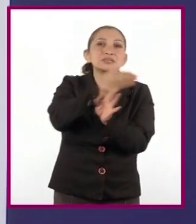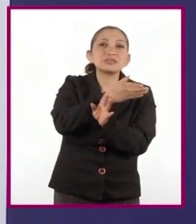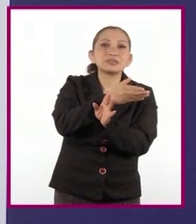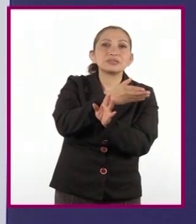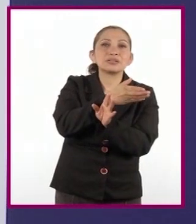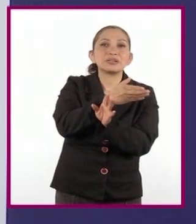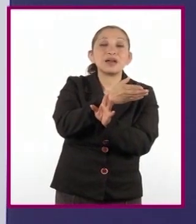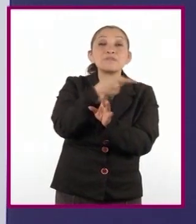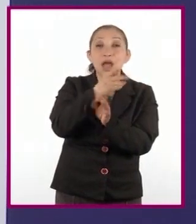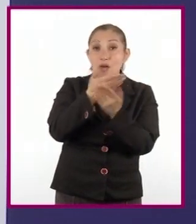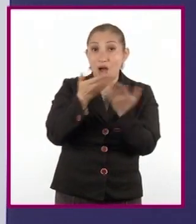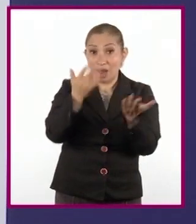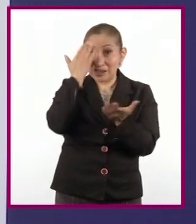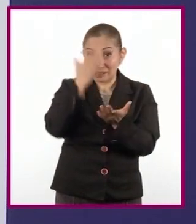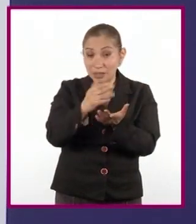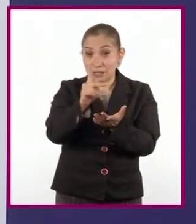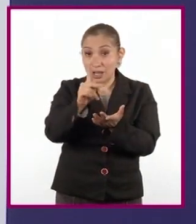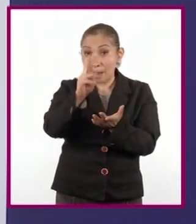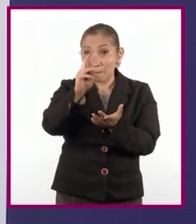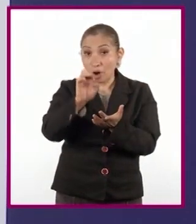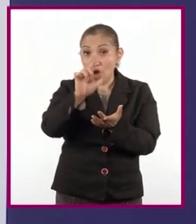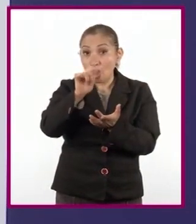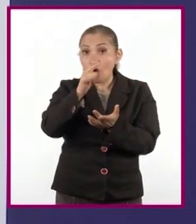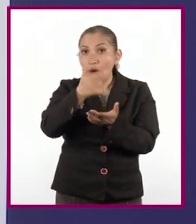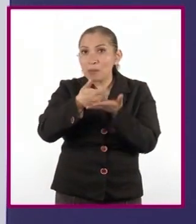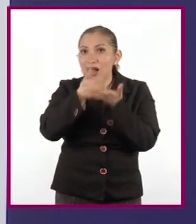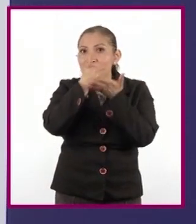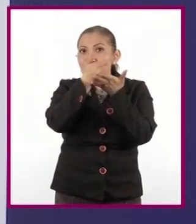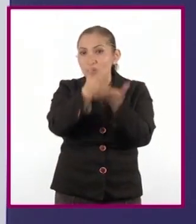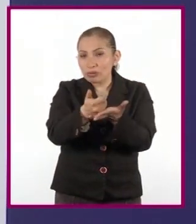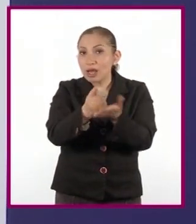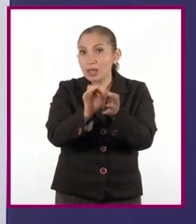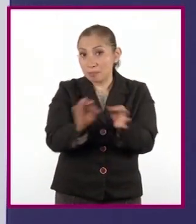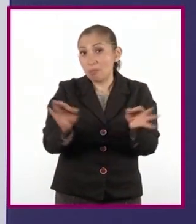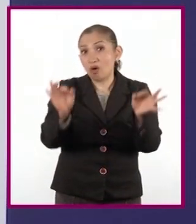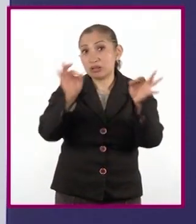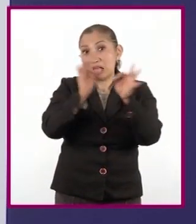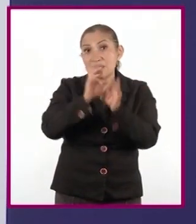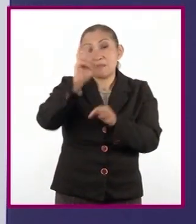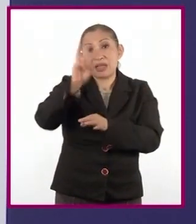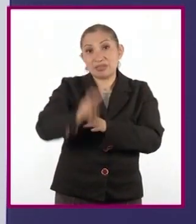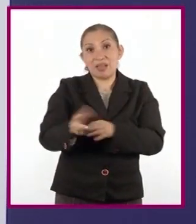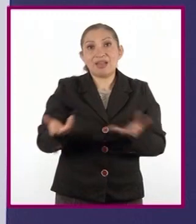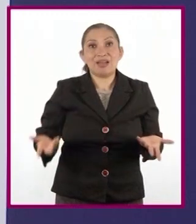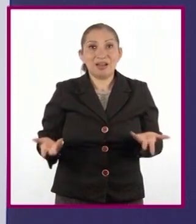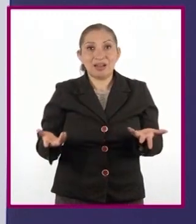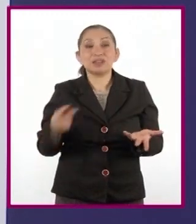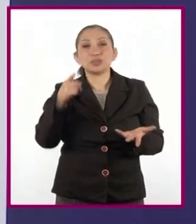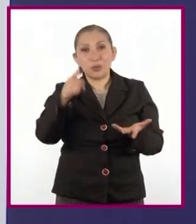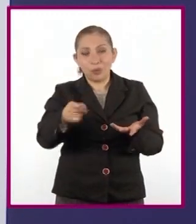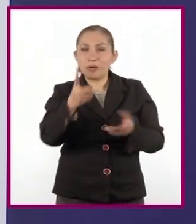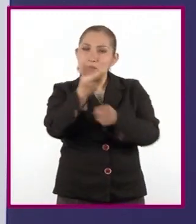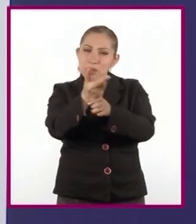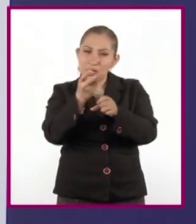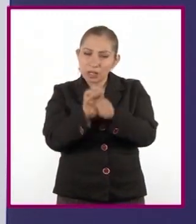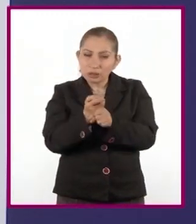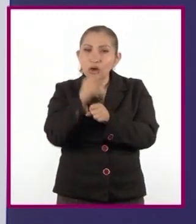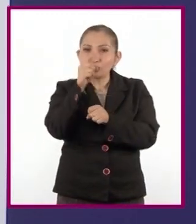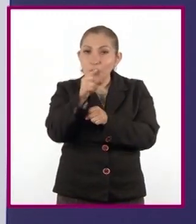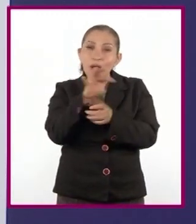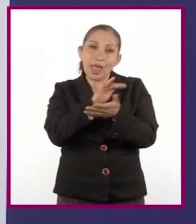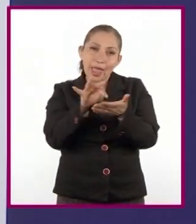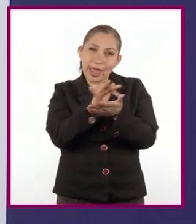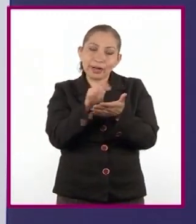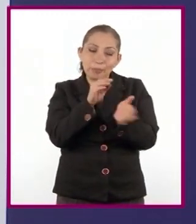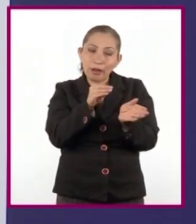pero ahora que ya saben para qué sirven y la importancia que tienen estos textos los invito a que los